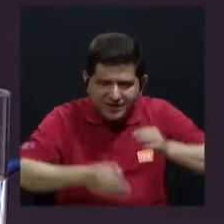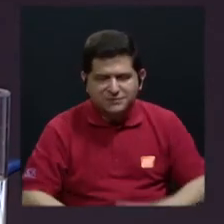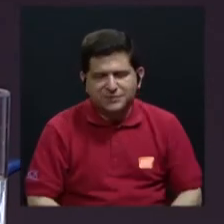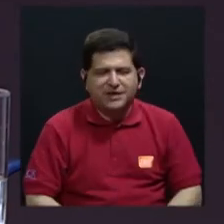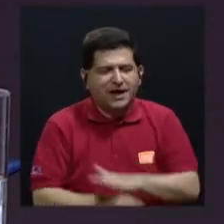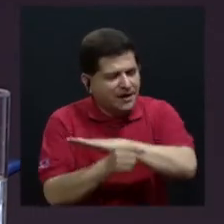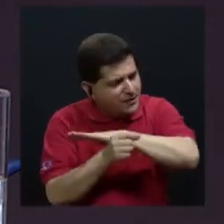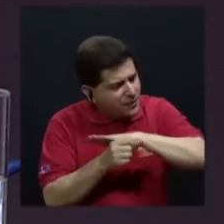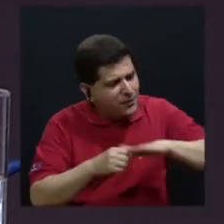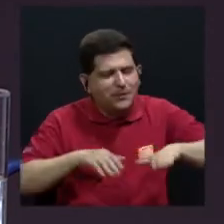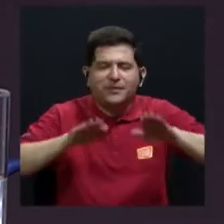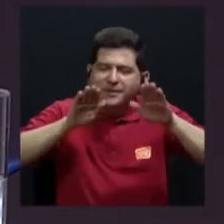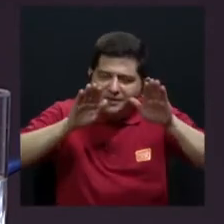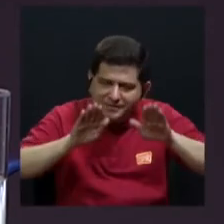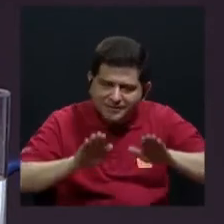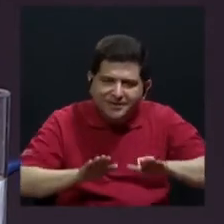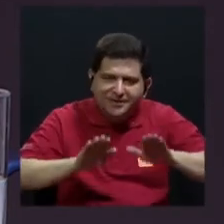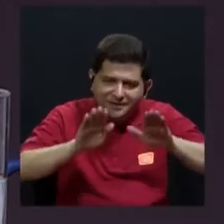toda tranquilidad.